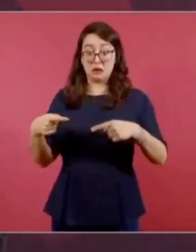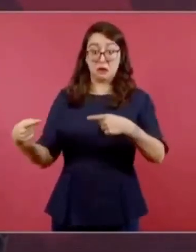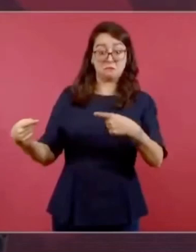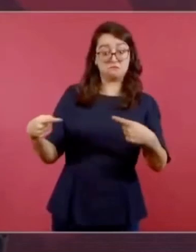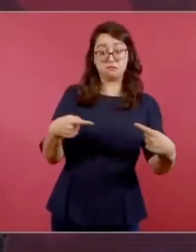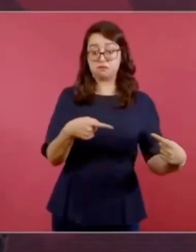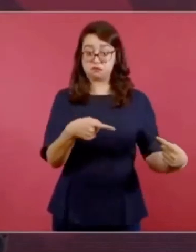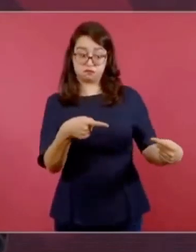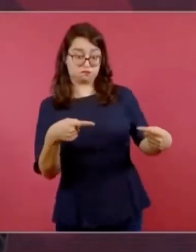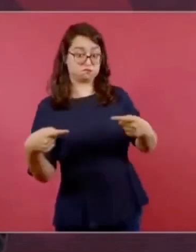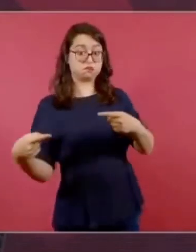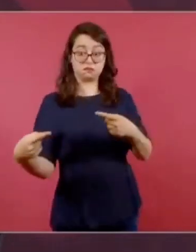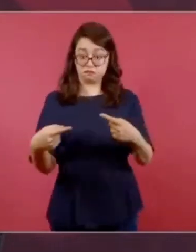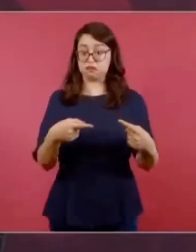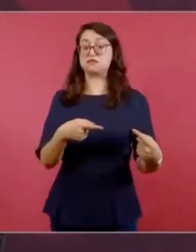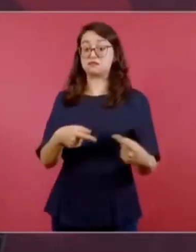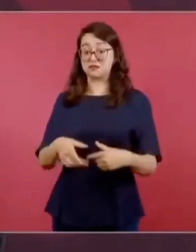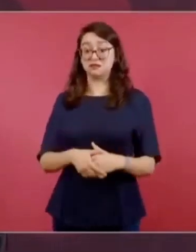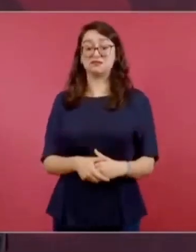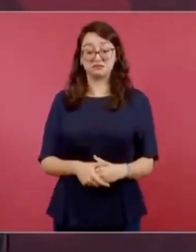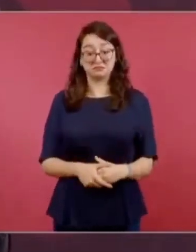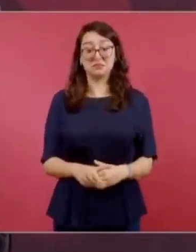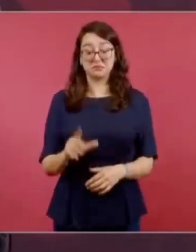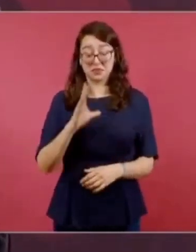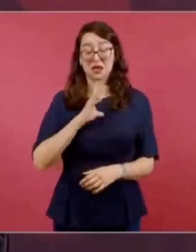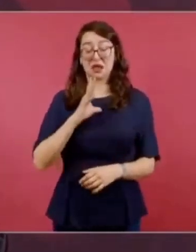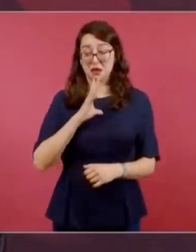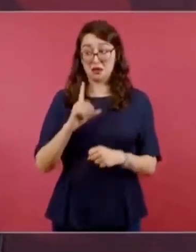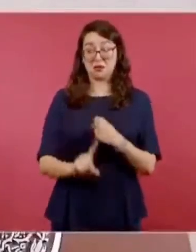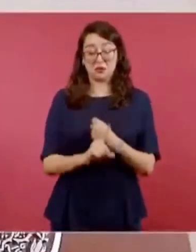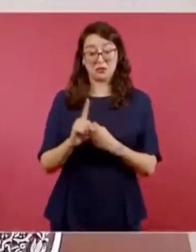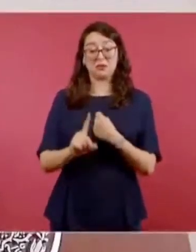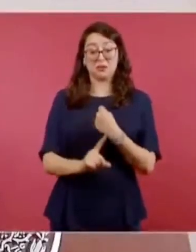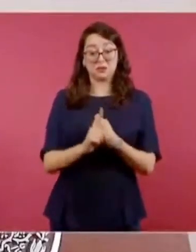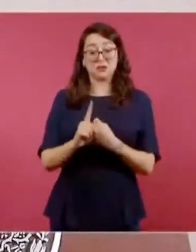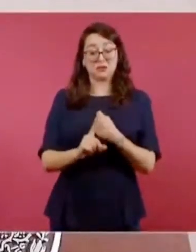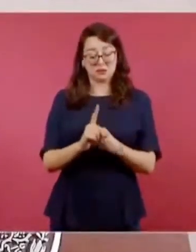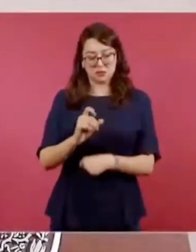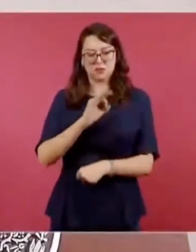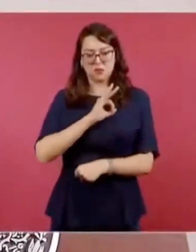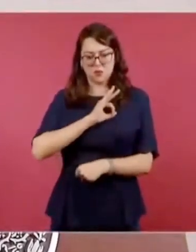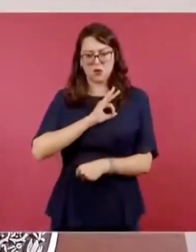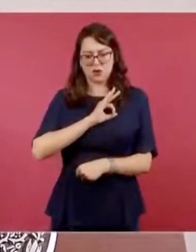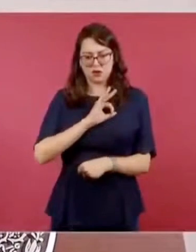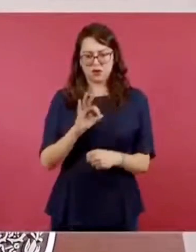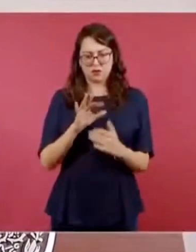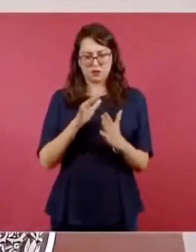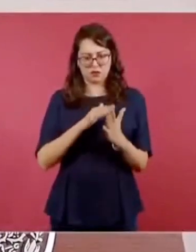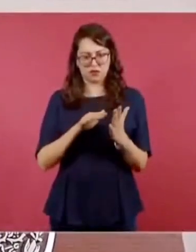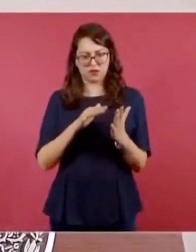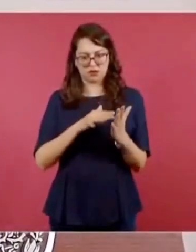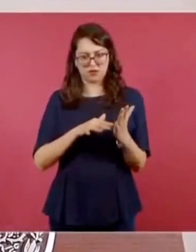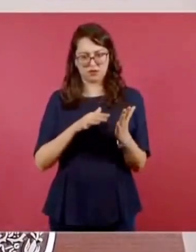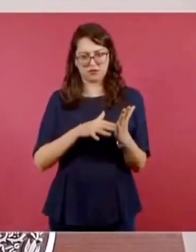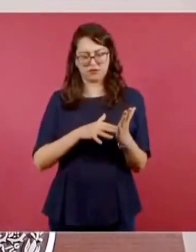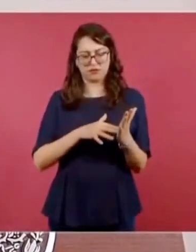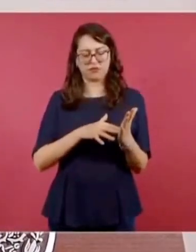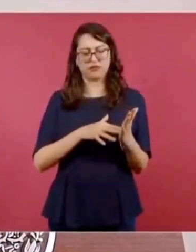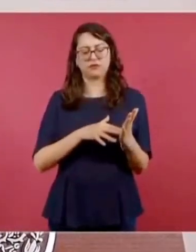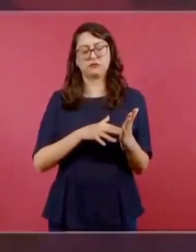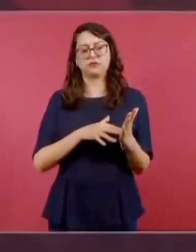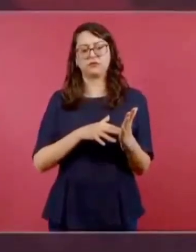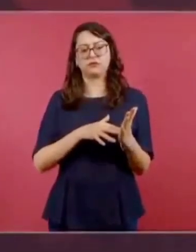leer la sentencia de Carranza